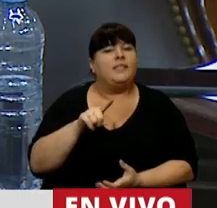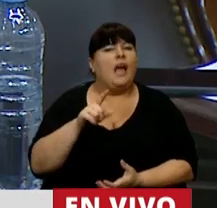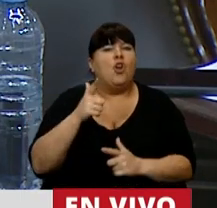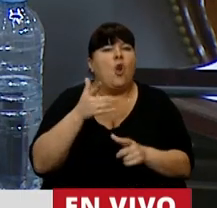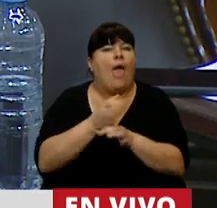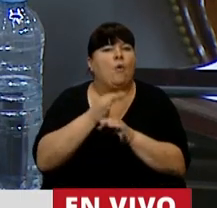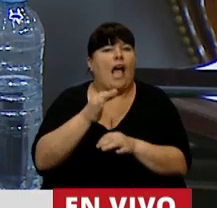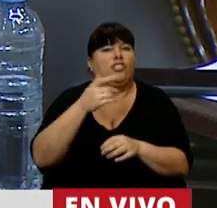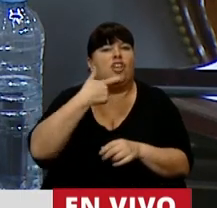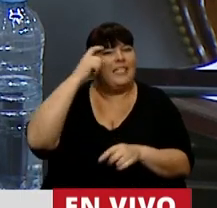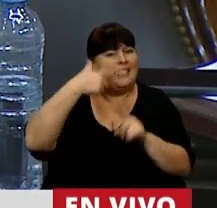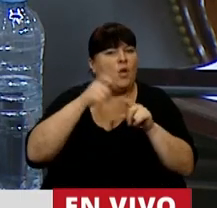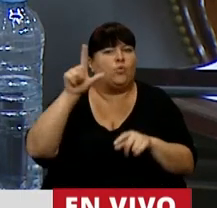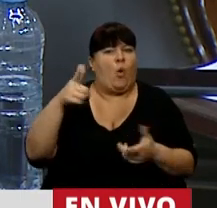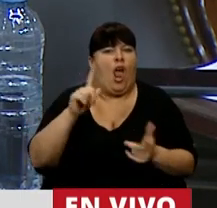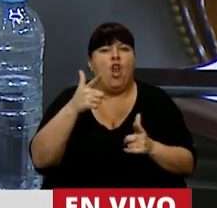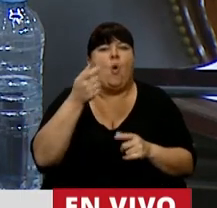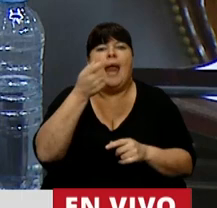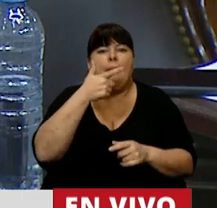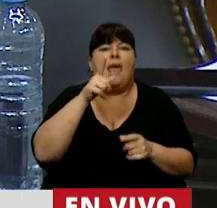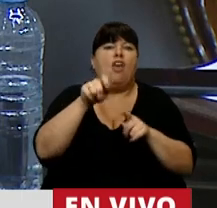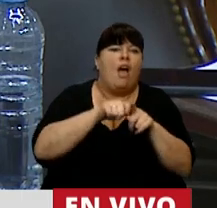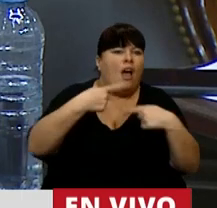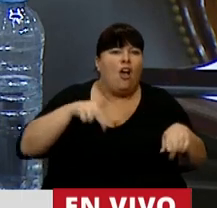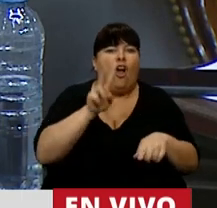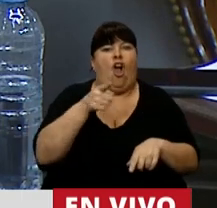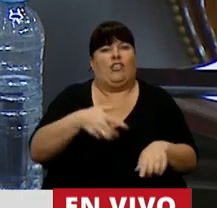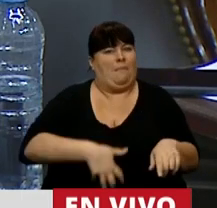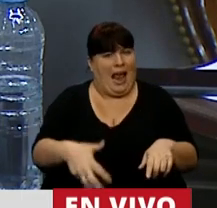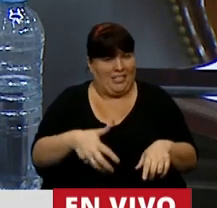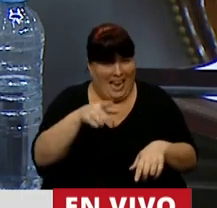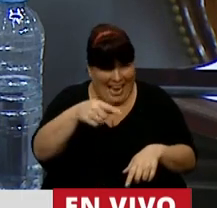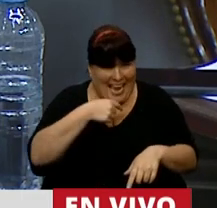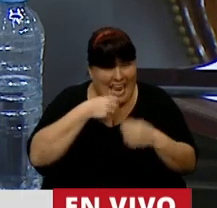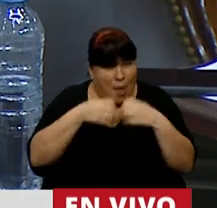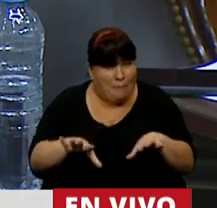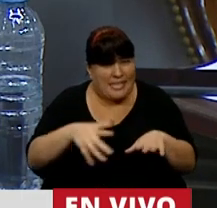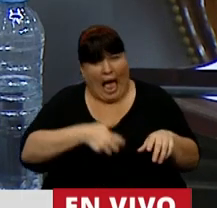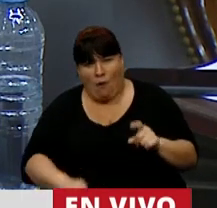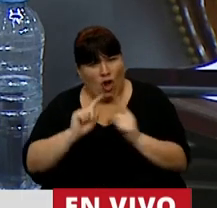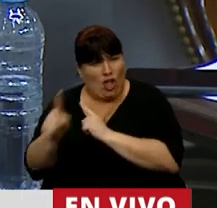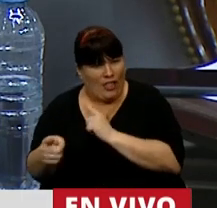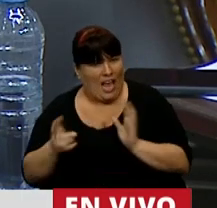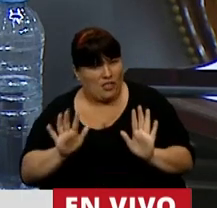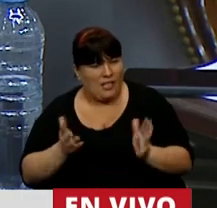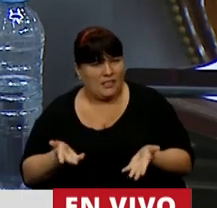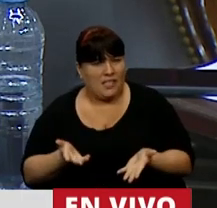no hay educación sexual. No hay anticonceptivos. ¿En serio quieren arrancar por el aborto?